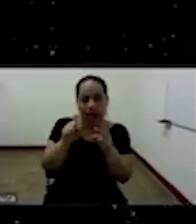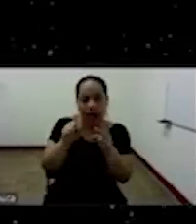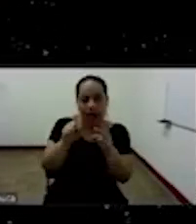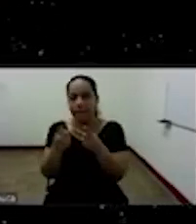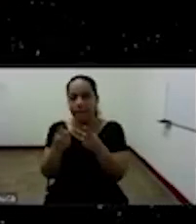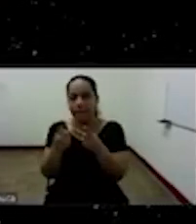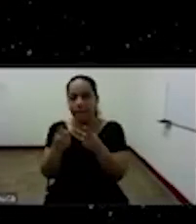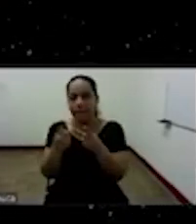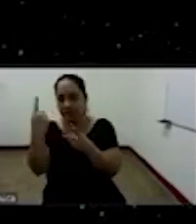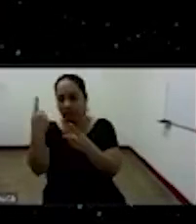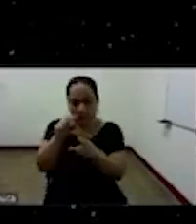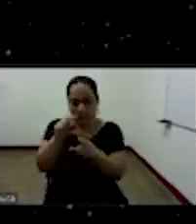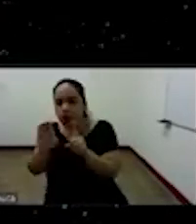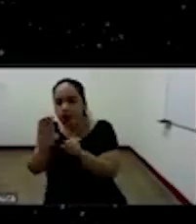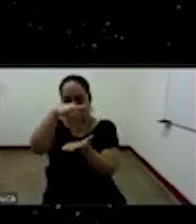¿no?